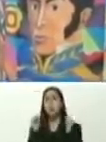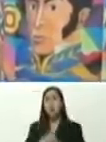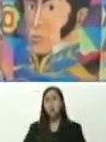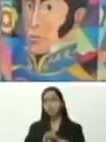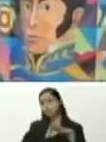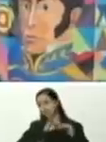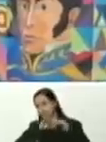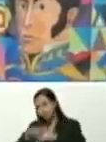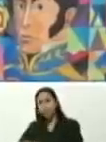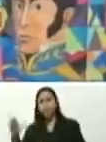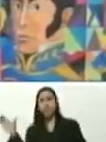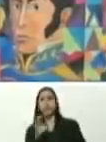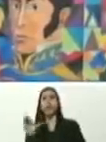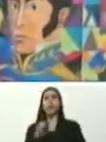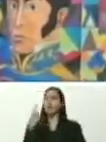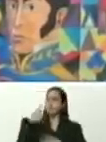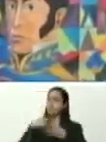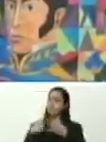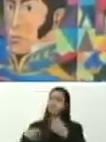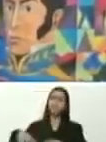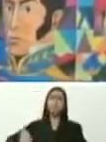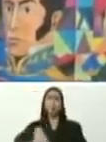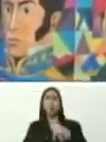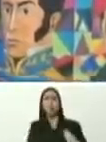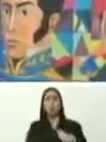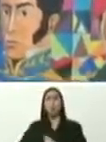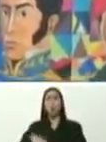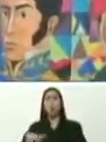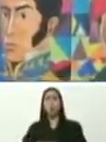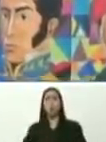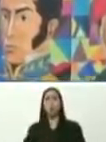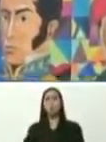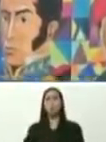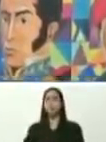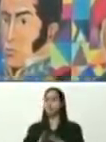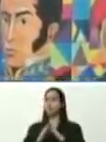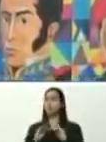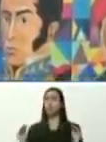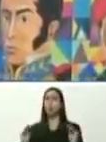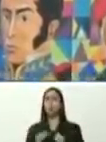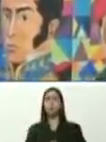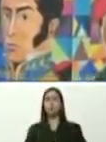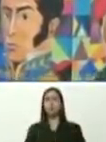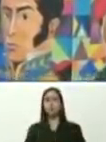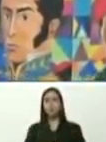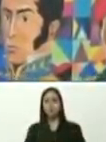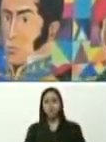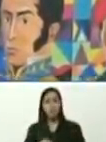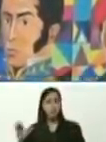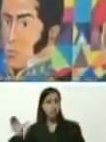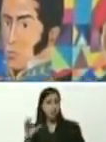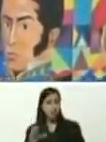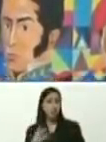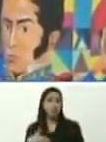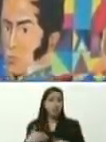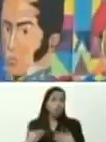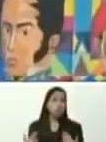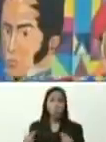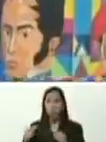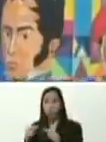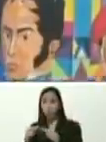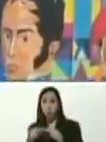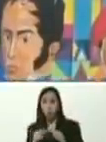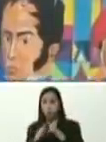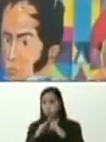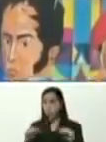los orientales, de Sucre, Monaga, Anzuate, todo, entonces en Caracas, conocía, gente